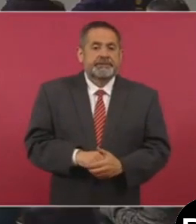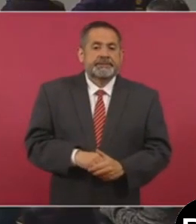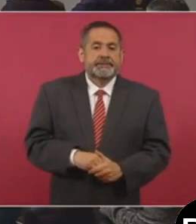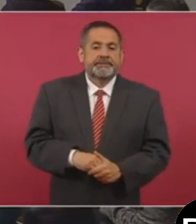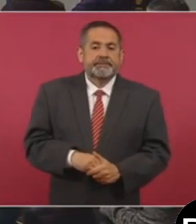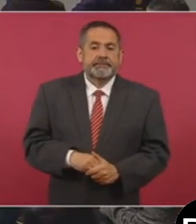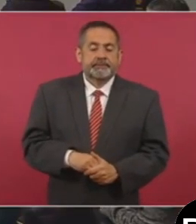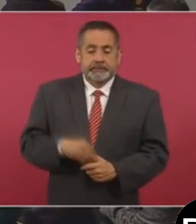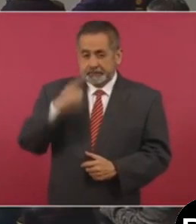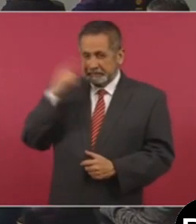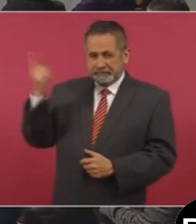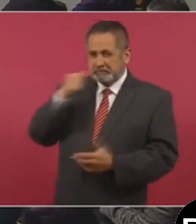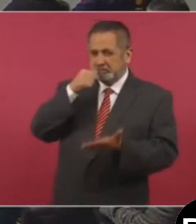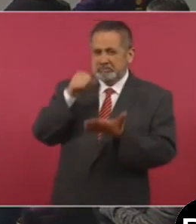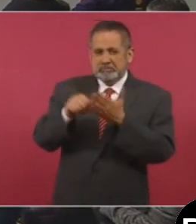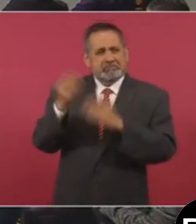Miren esta carta.